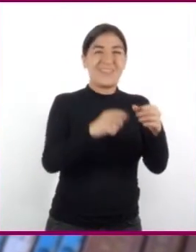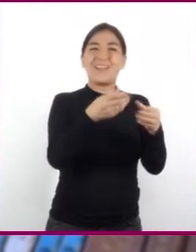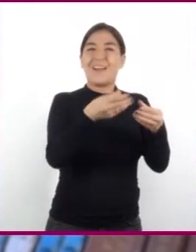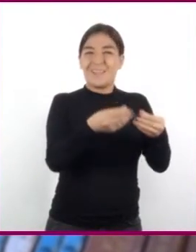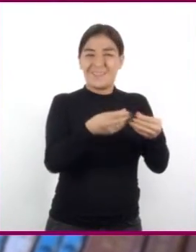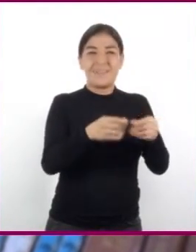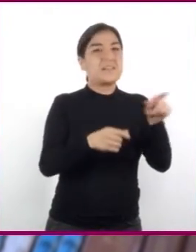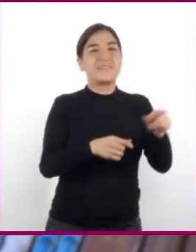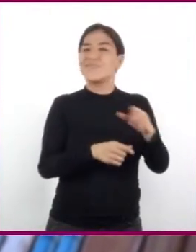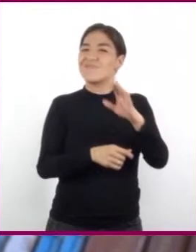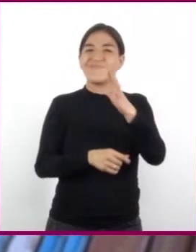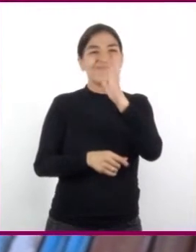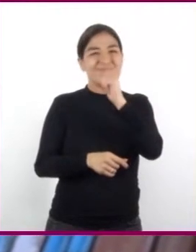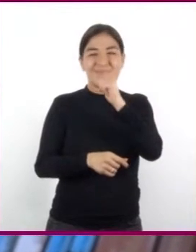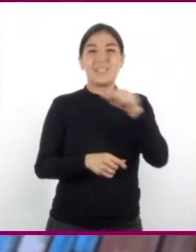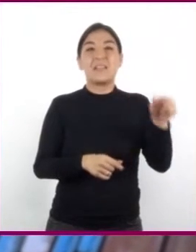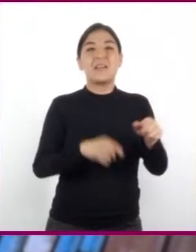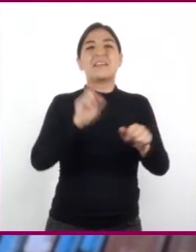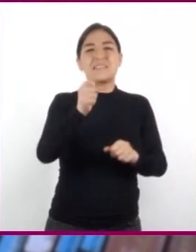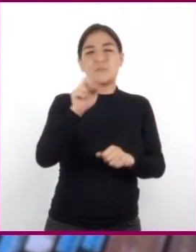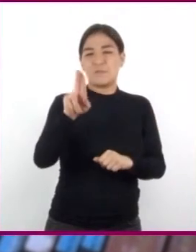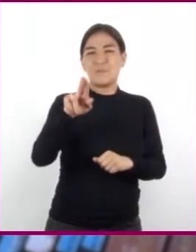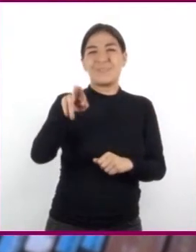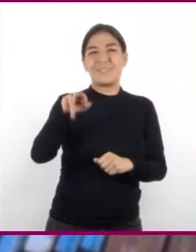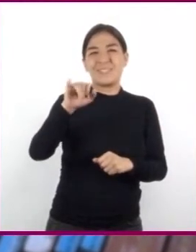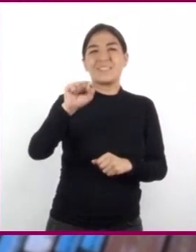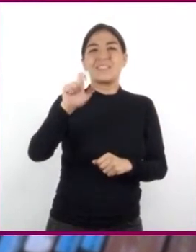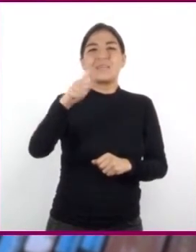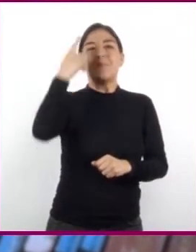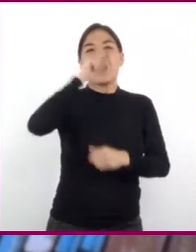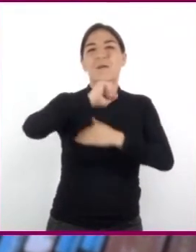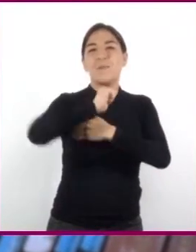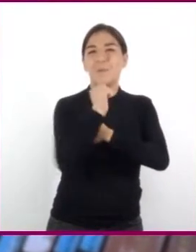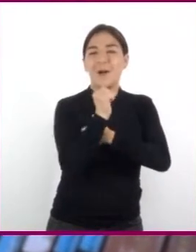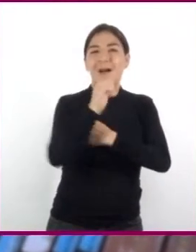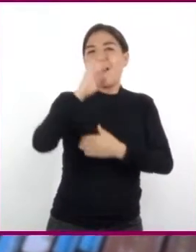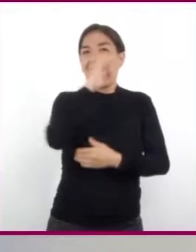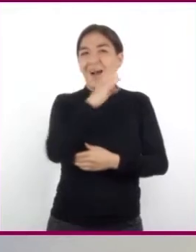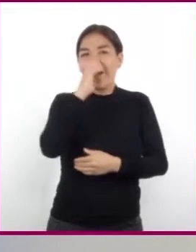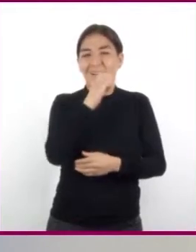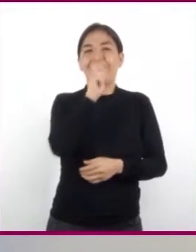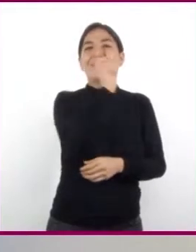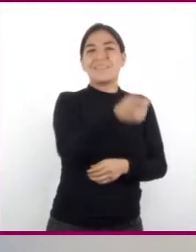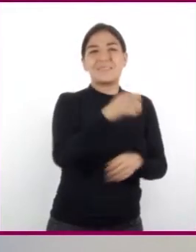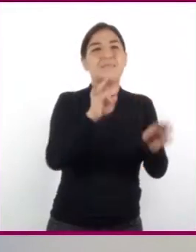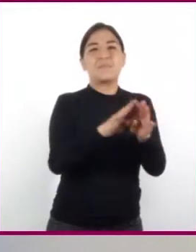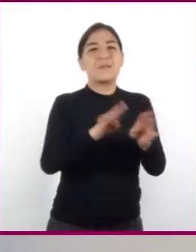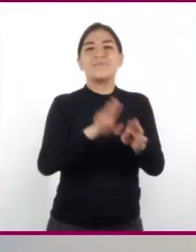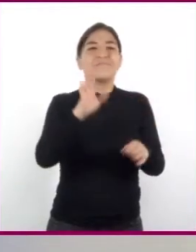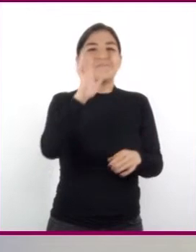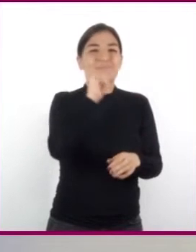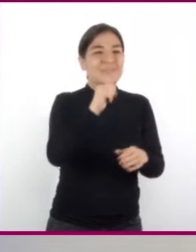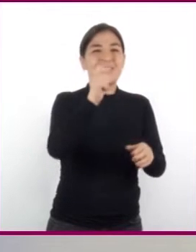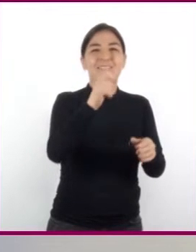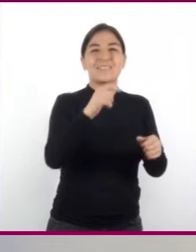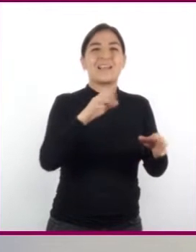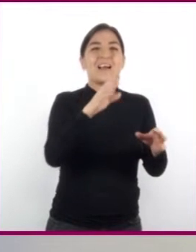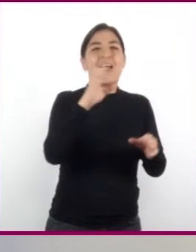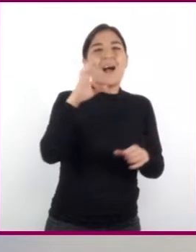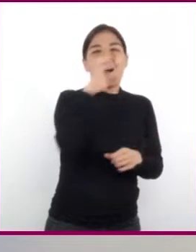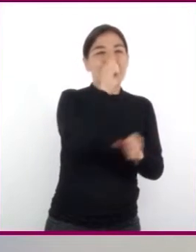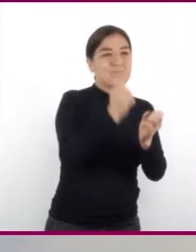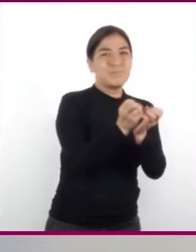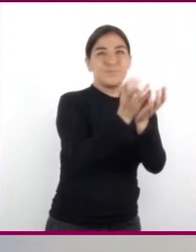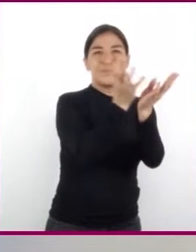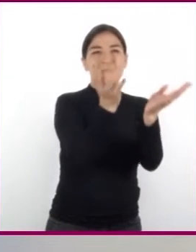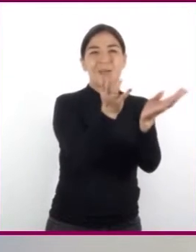El unicel es un material aislante térmico, lo que significa que no deja que fluya el calor. Lo que tú